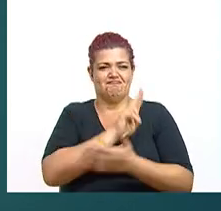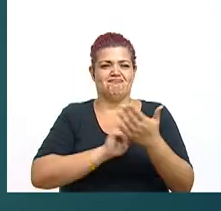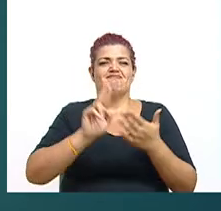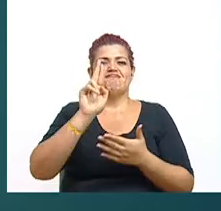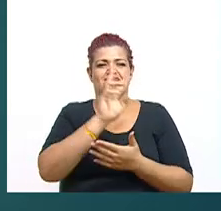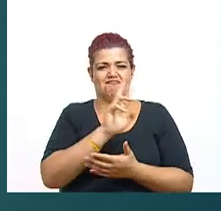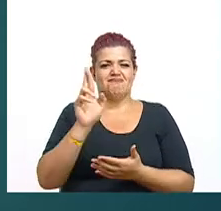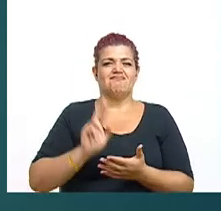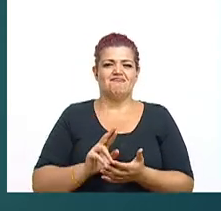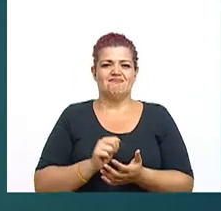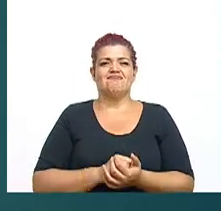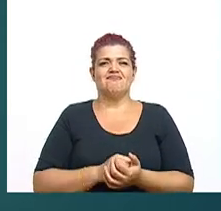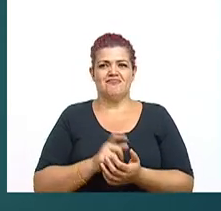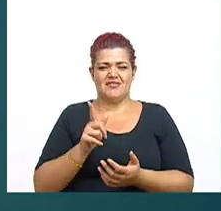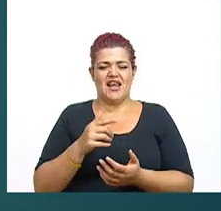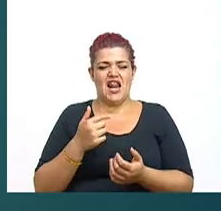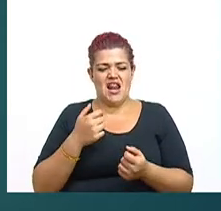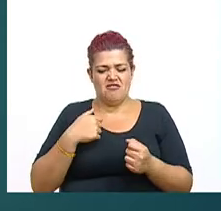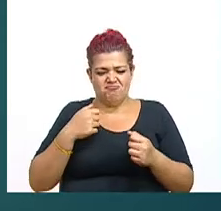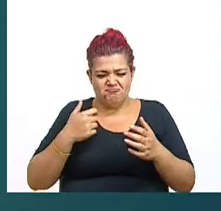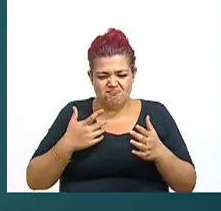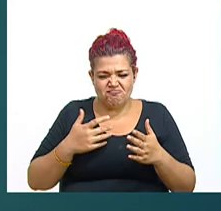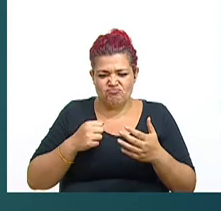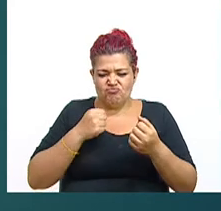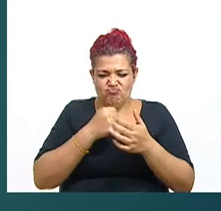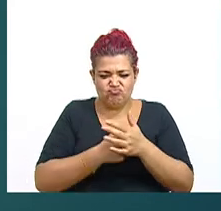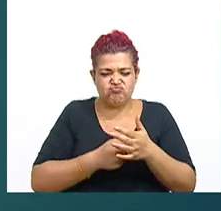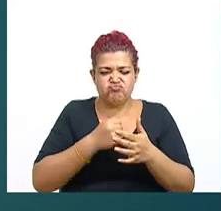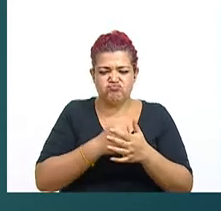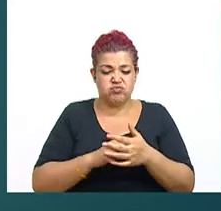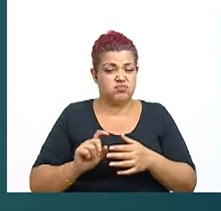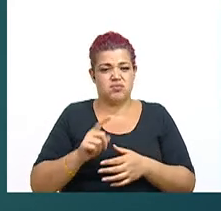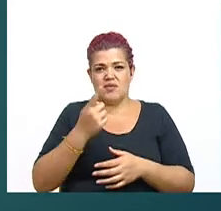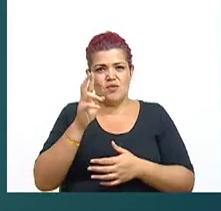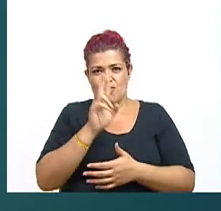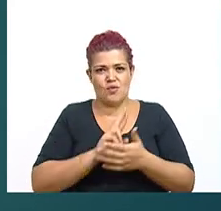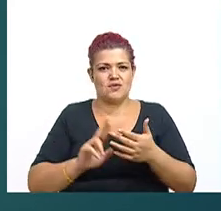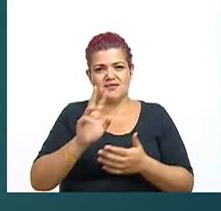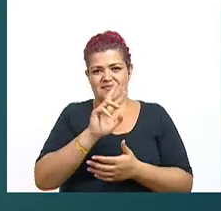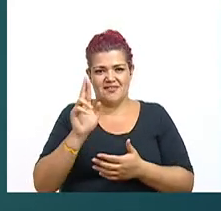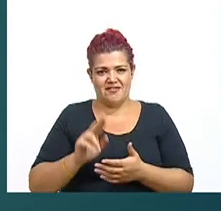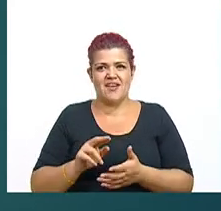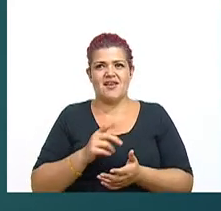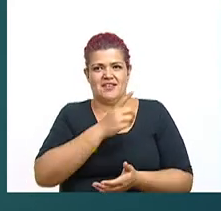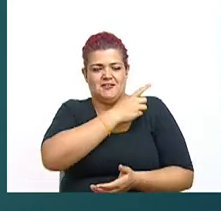Luis Demetrio Tinoco, impulsor y primer rector de la UCR.